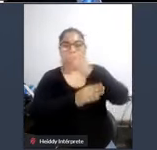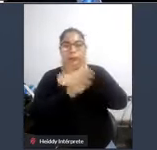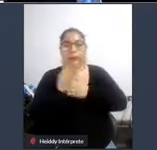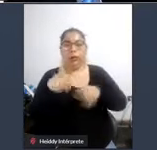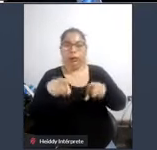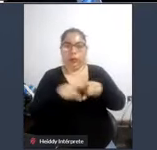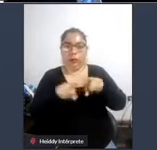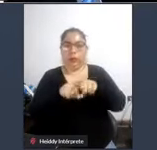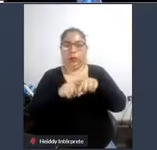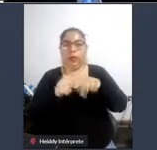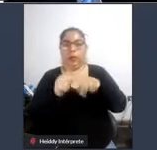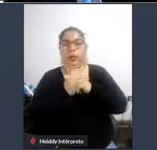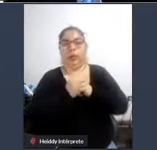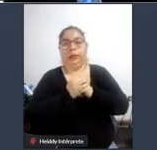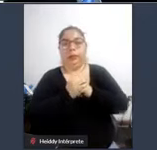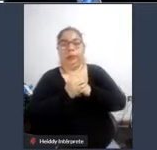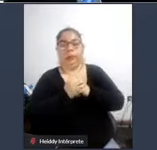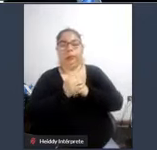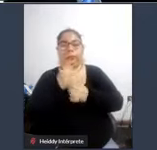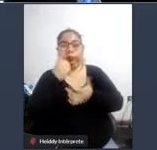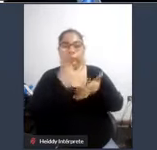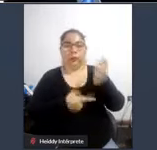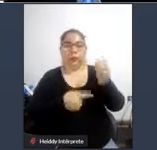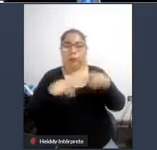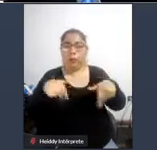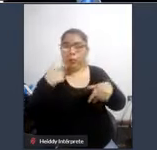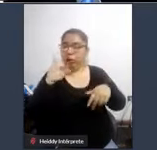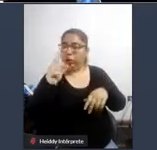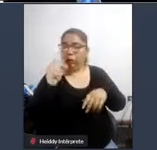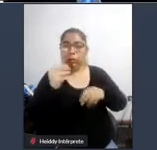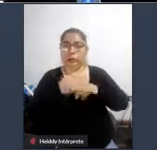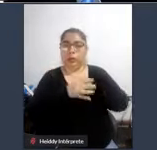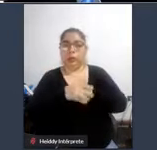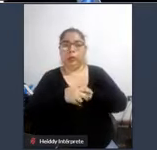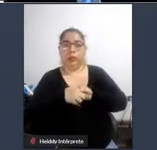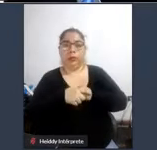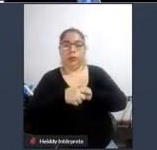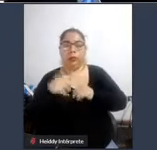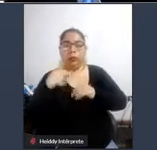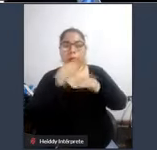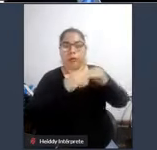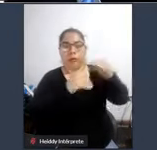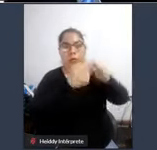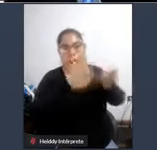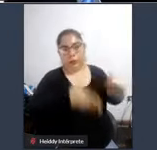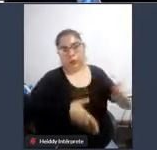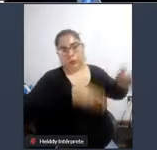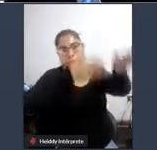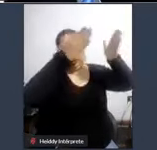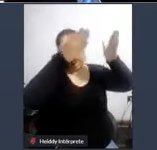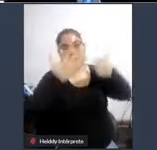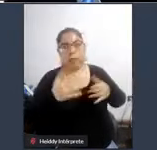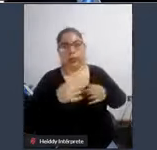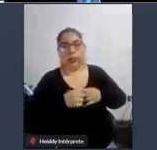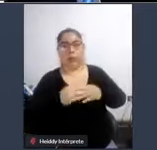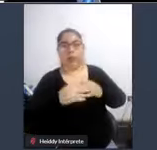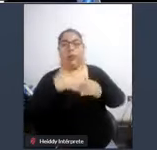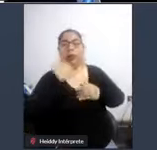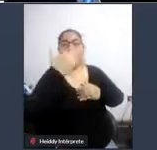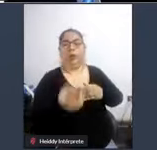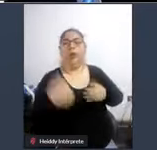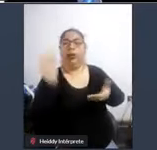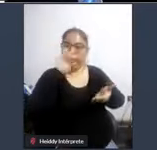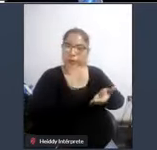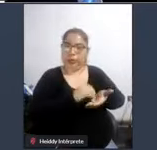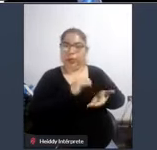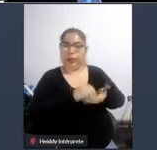manera que no suceda como decía que los edificios a veces se hacen y después hay que volverlos